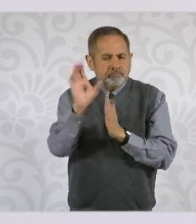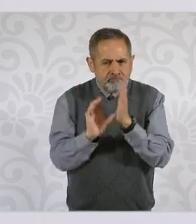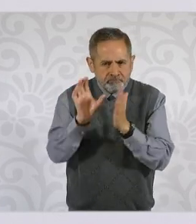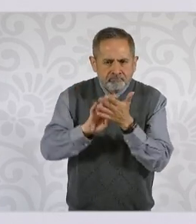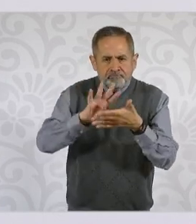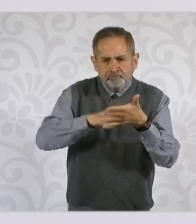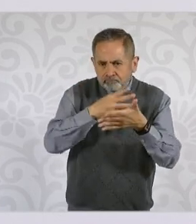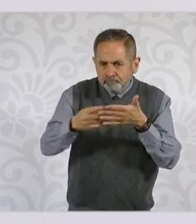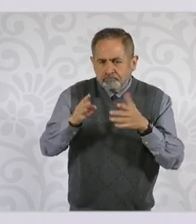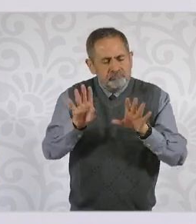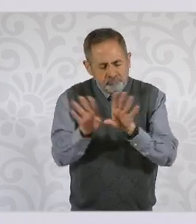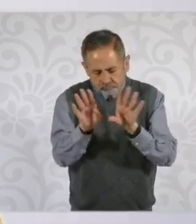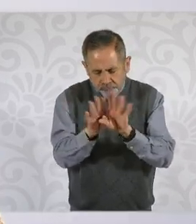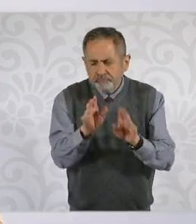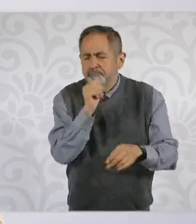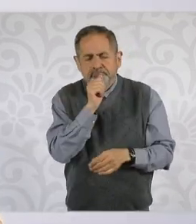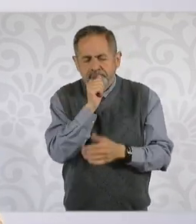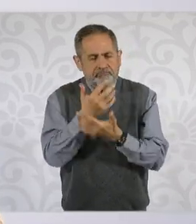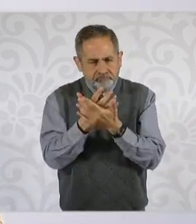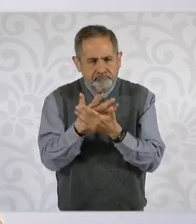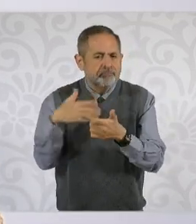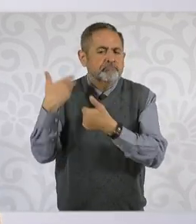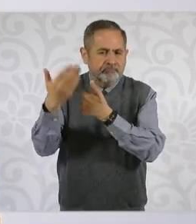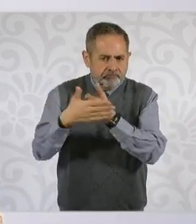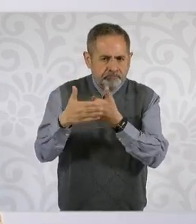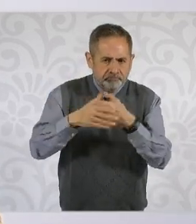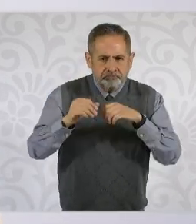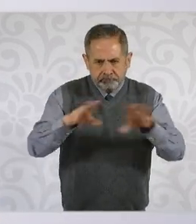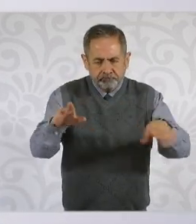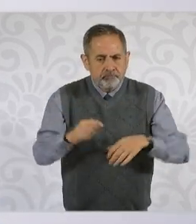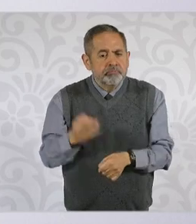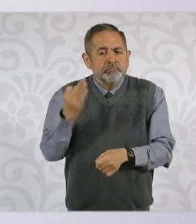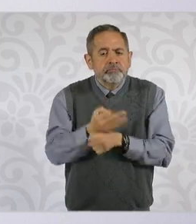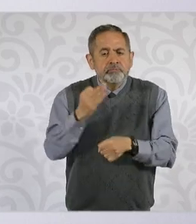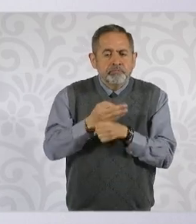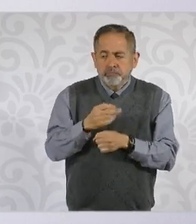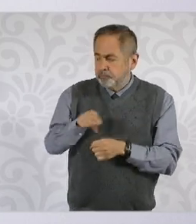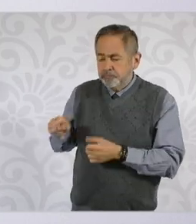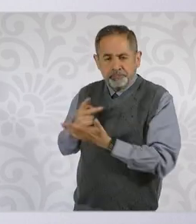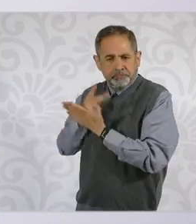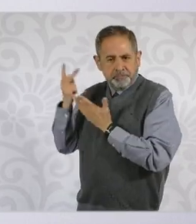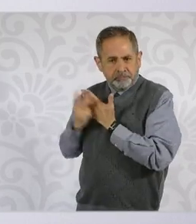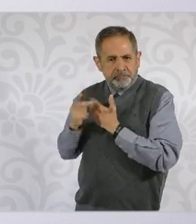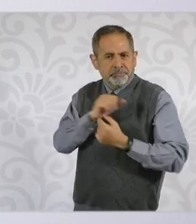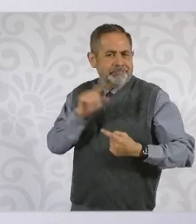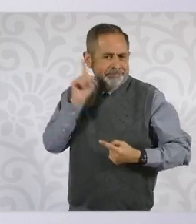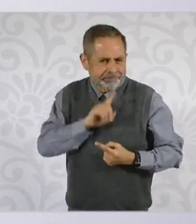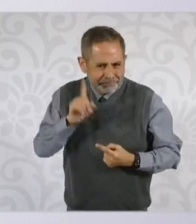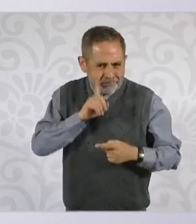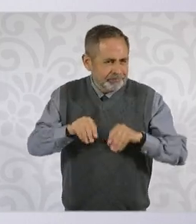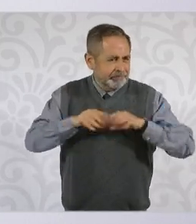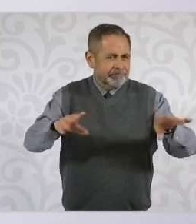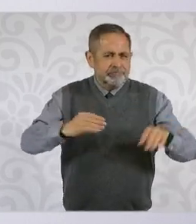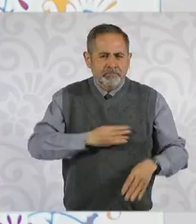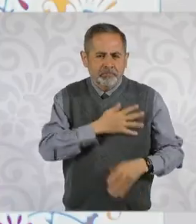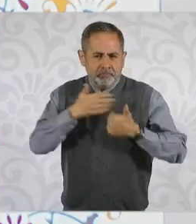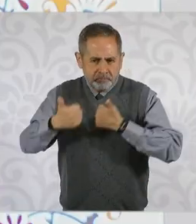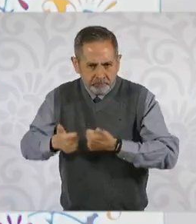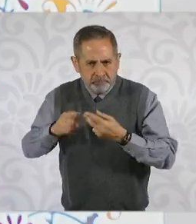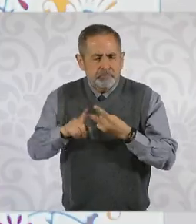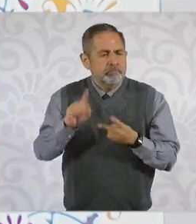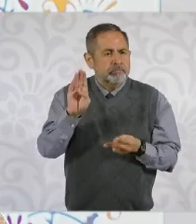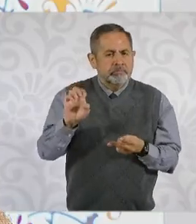informando tanto de los programas, de bienestar nuevos, mujeres, becas